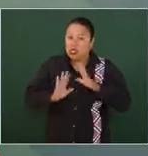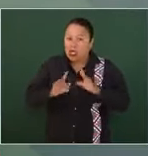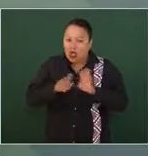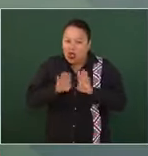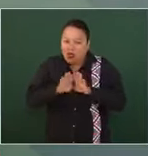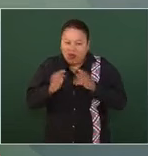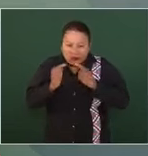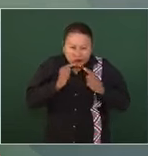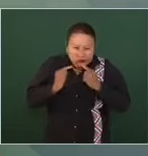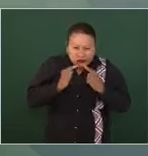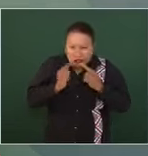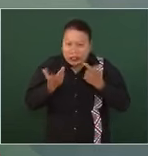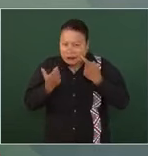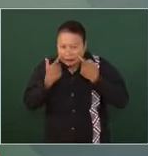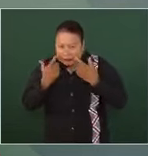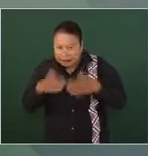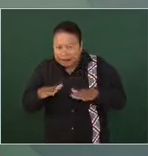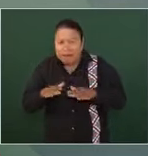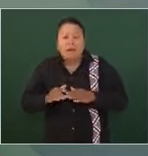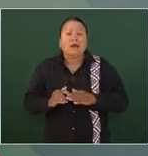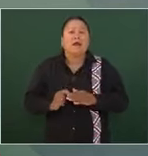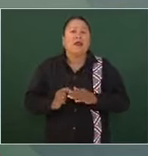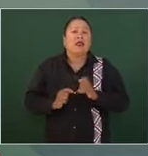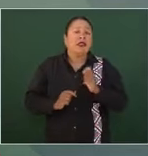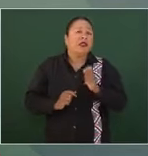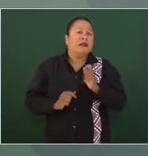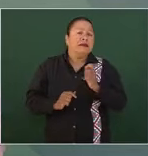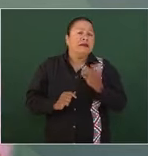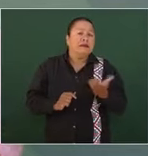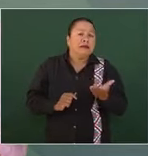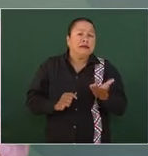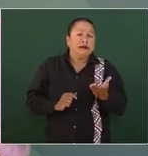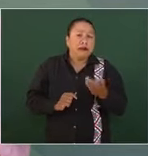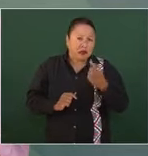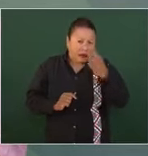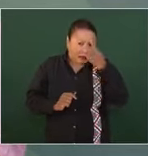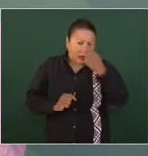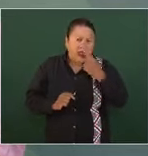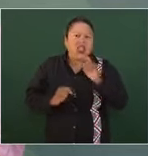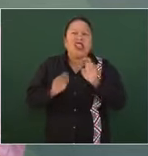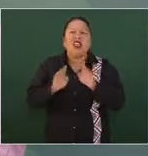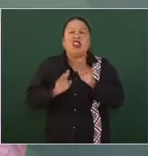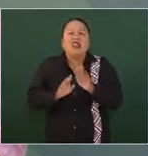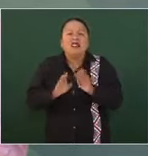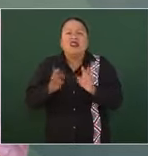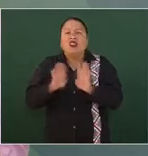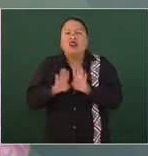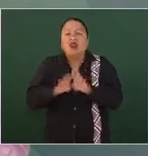es la reparación del daño